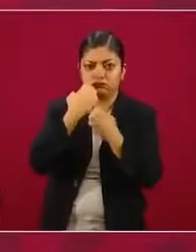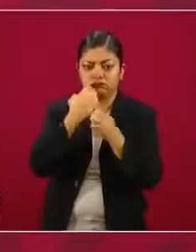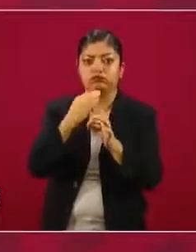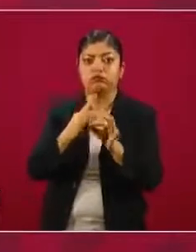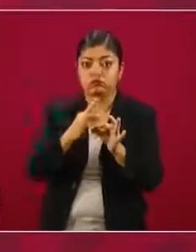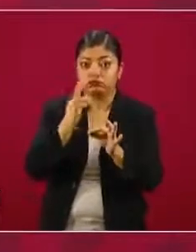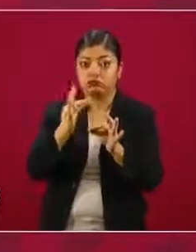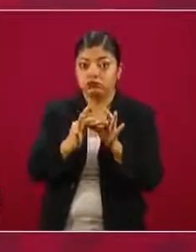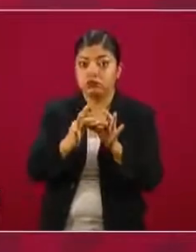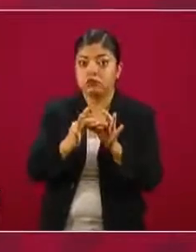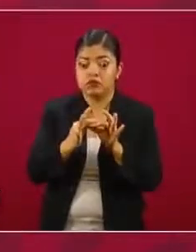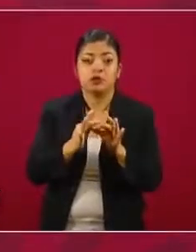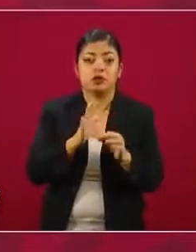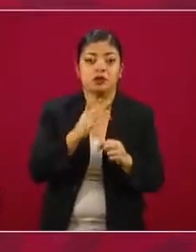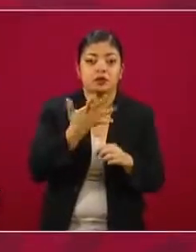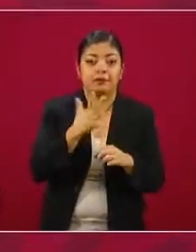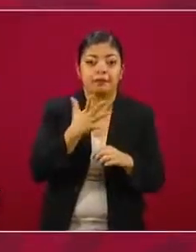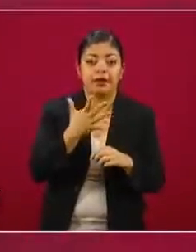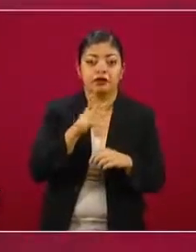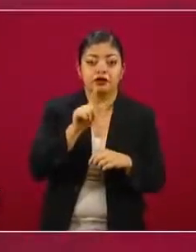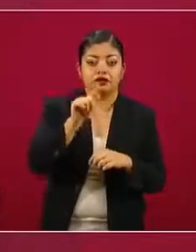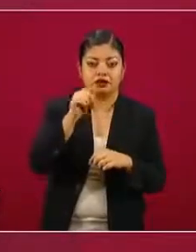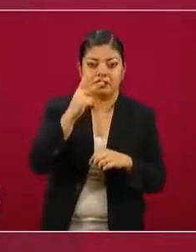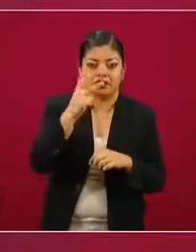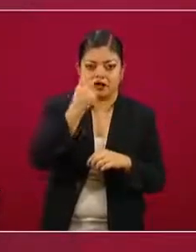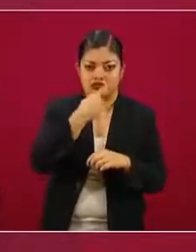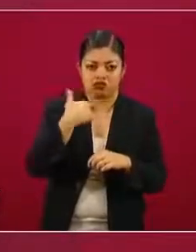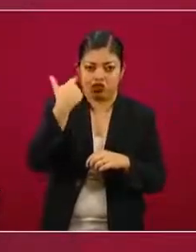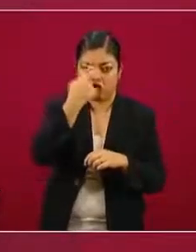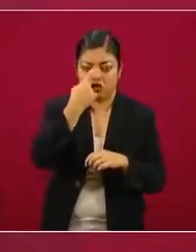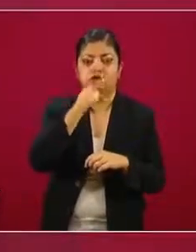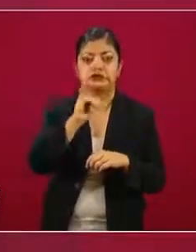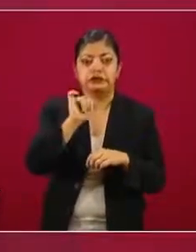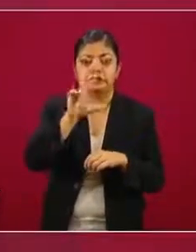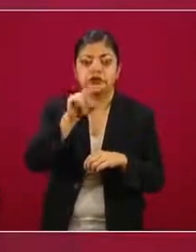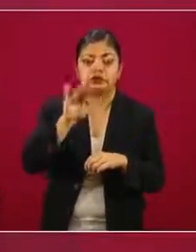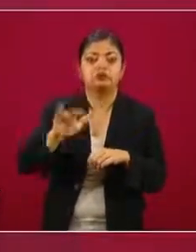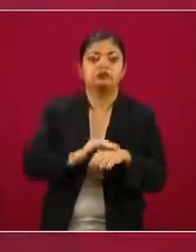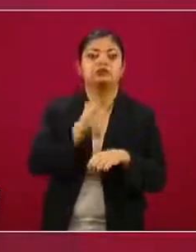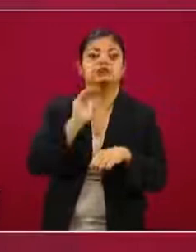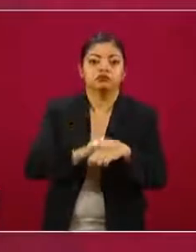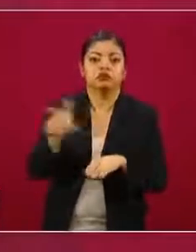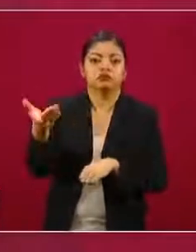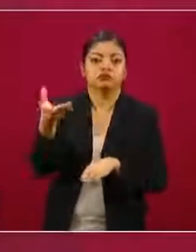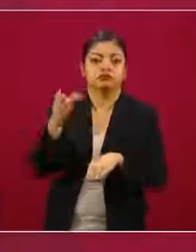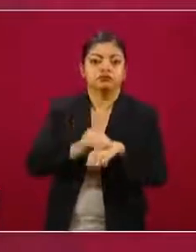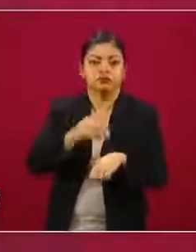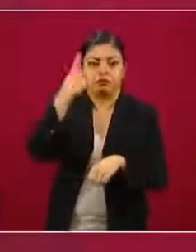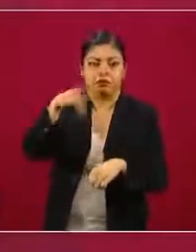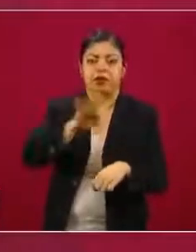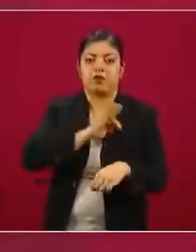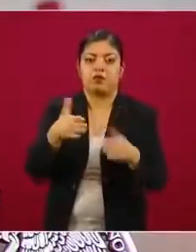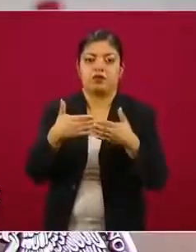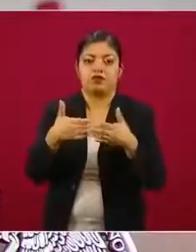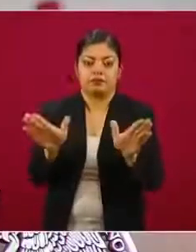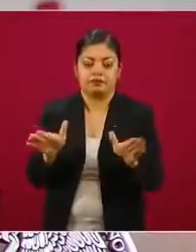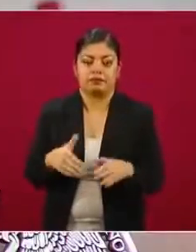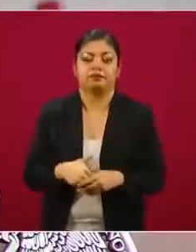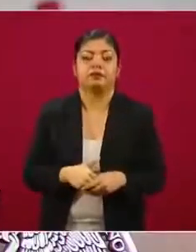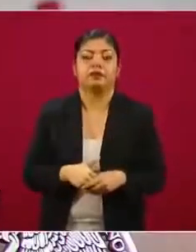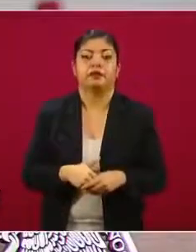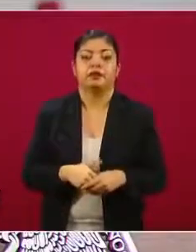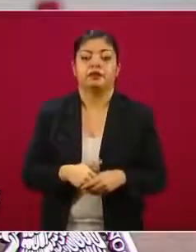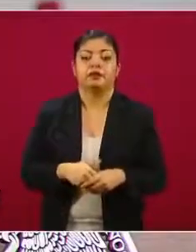se envía y en menos de 72 horas se le indica a esa industria si ya ha sido aprobado el protocolo.